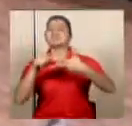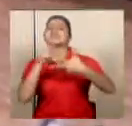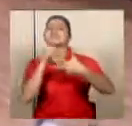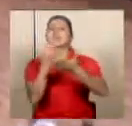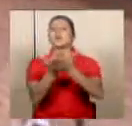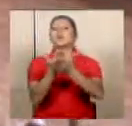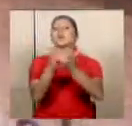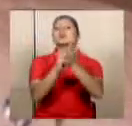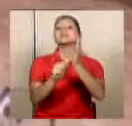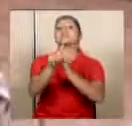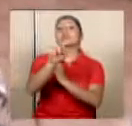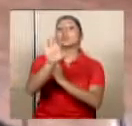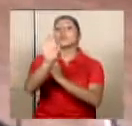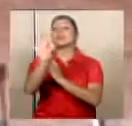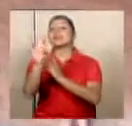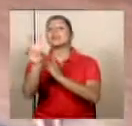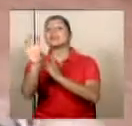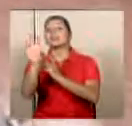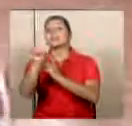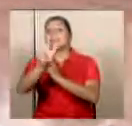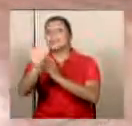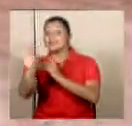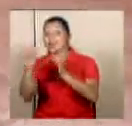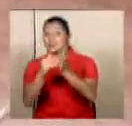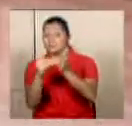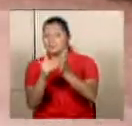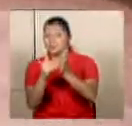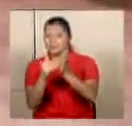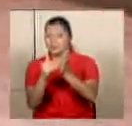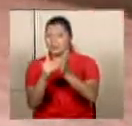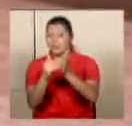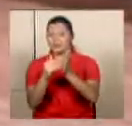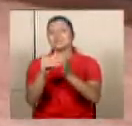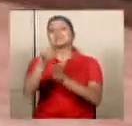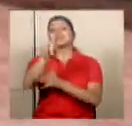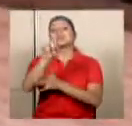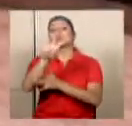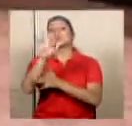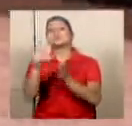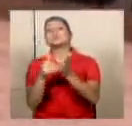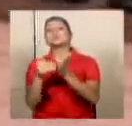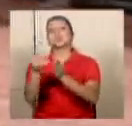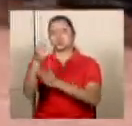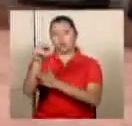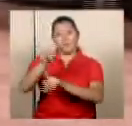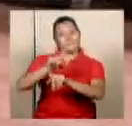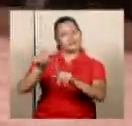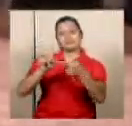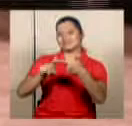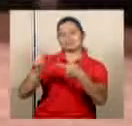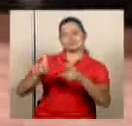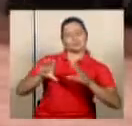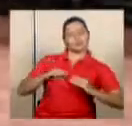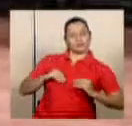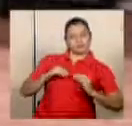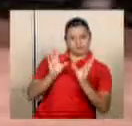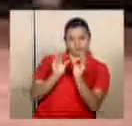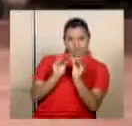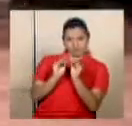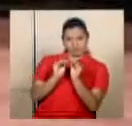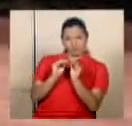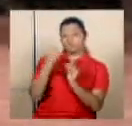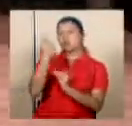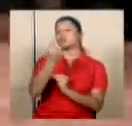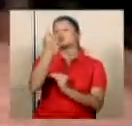en el gasto de 129 mil 145 millones de colones. Pero este dictamen también fue rechazado por el plenario legislativo,